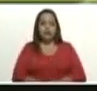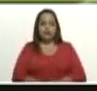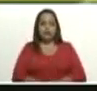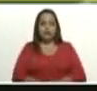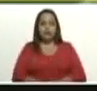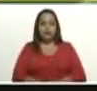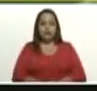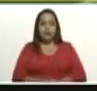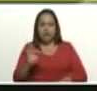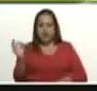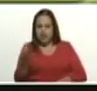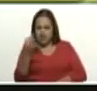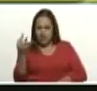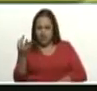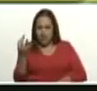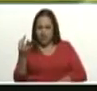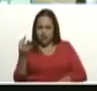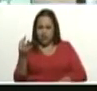La tercera, ¿verdad?